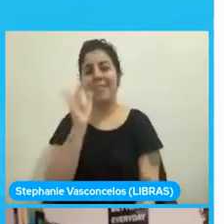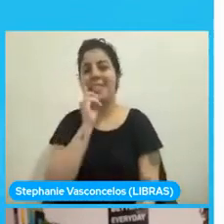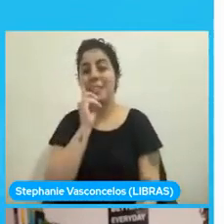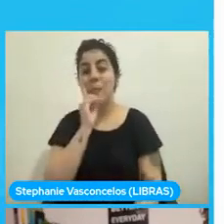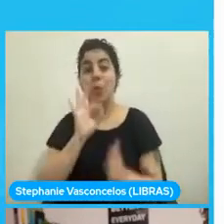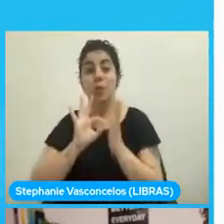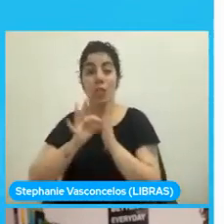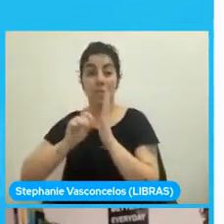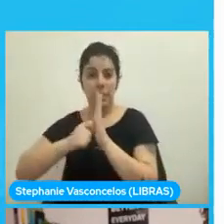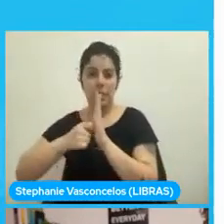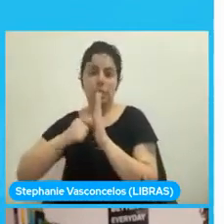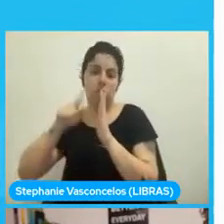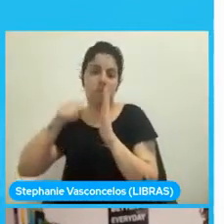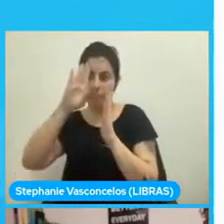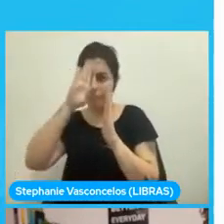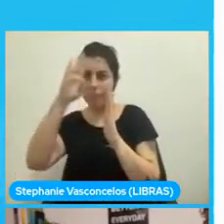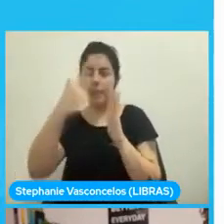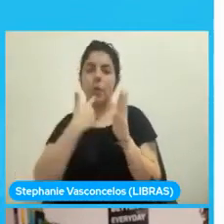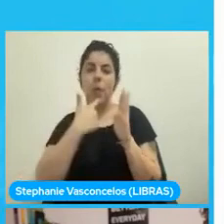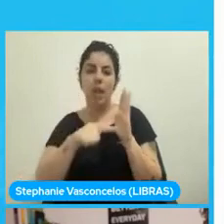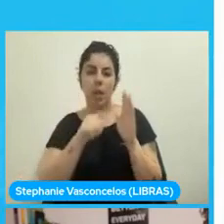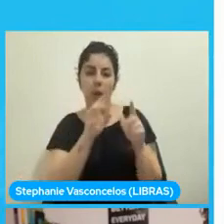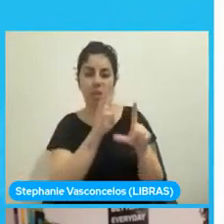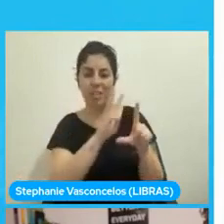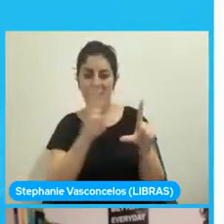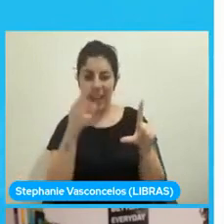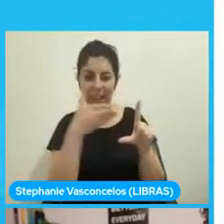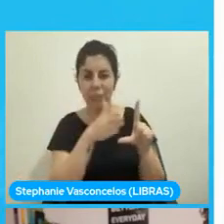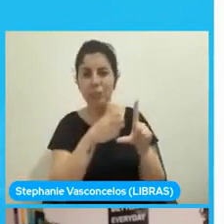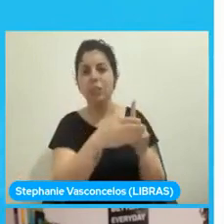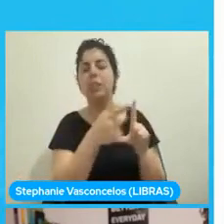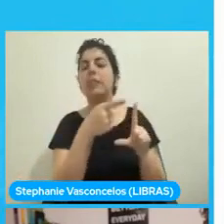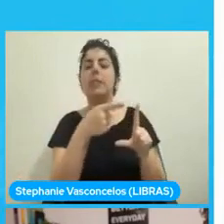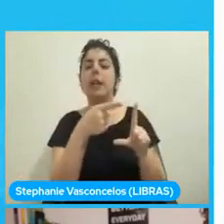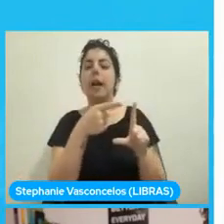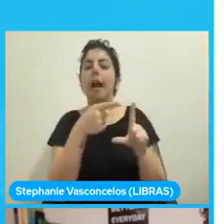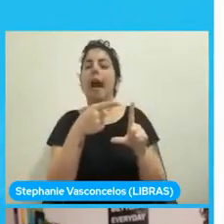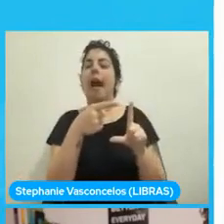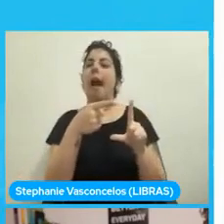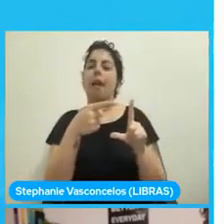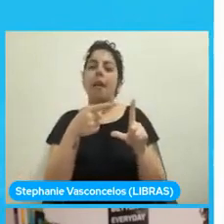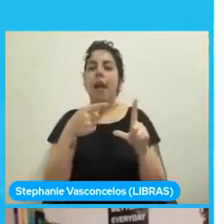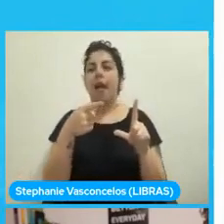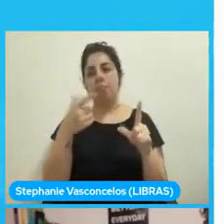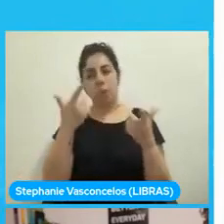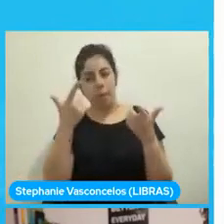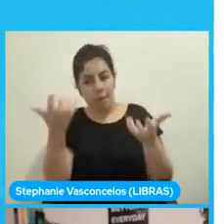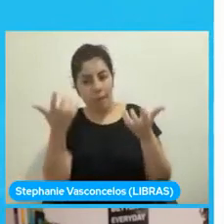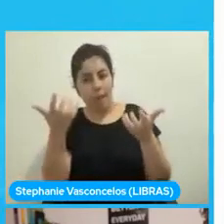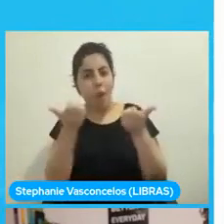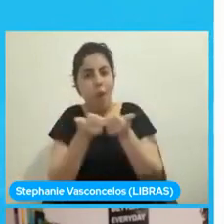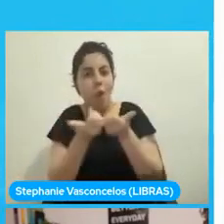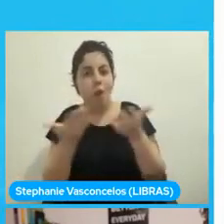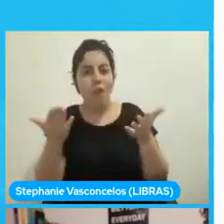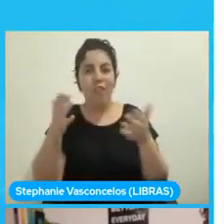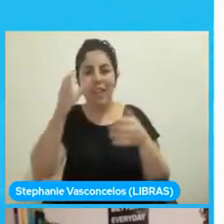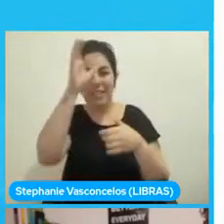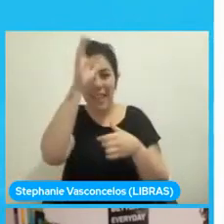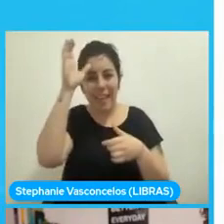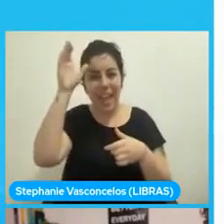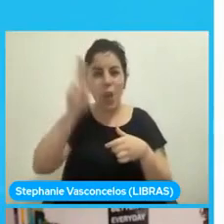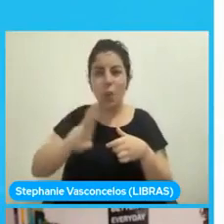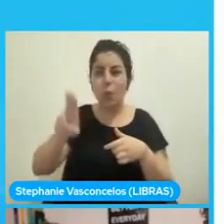de la web, y simplemente para poder ofrecerle a sus clientes, a sus usuarios, una forma